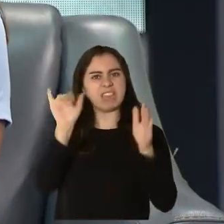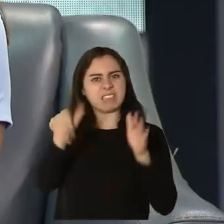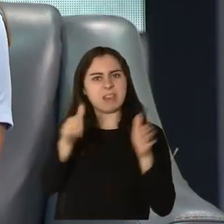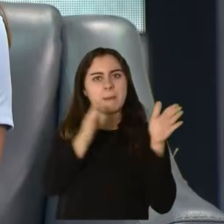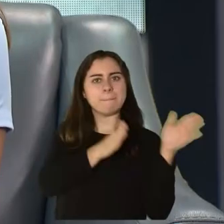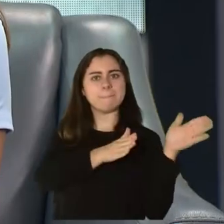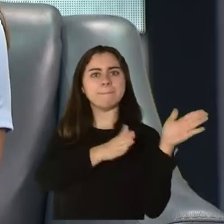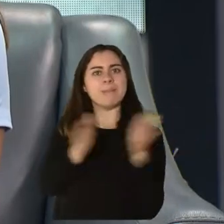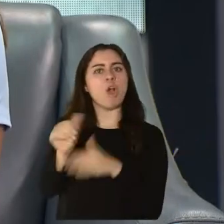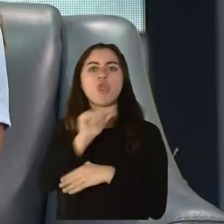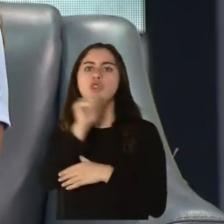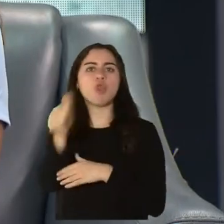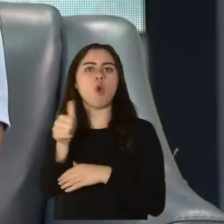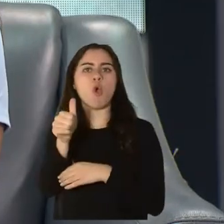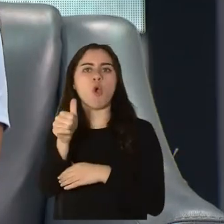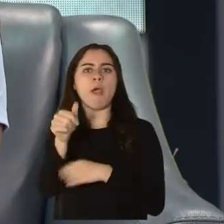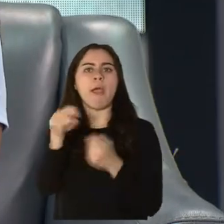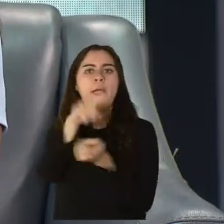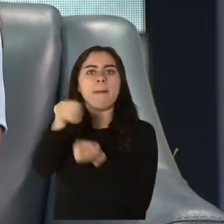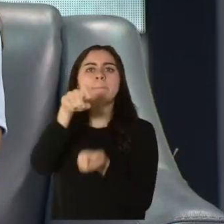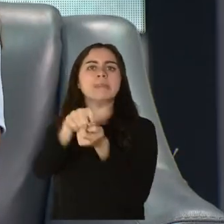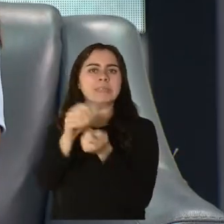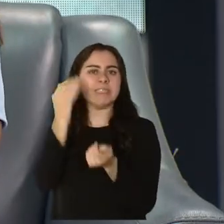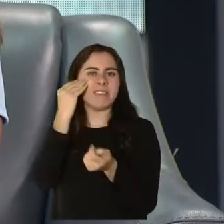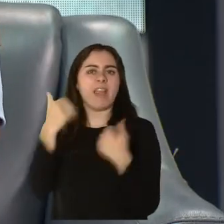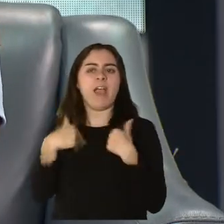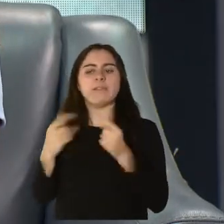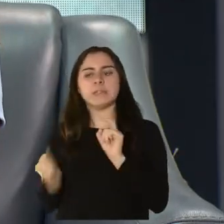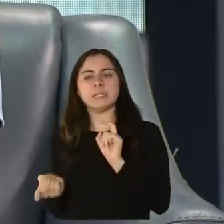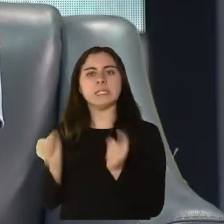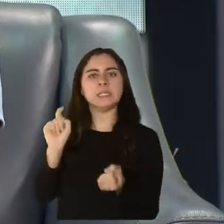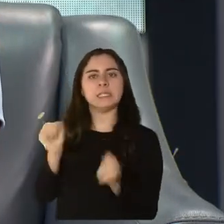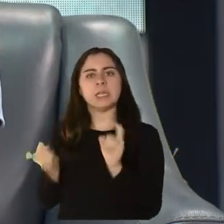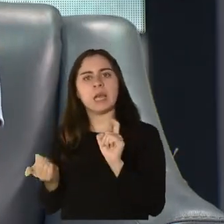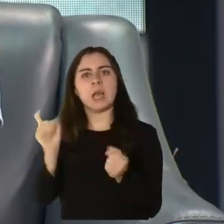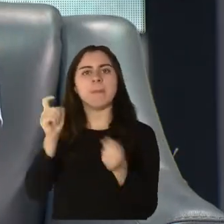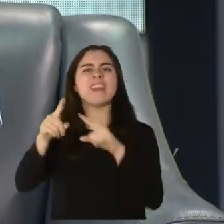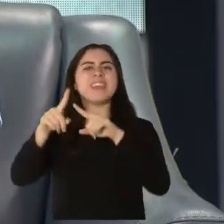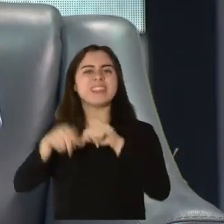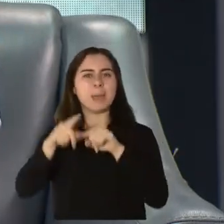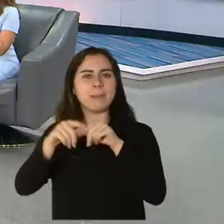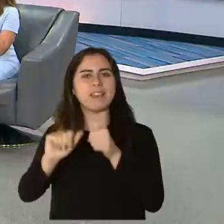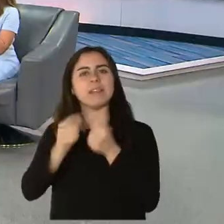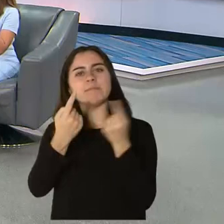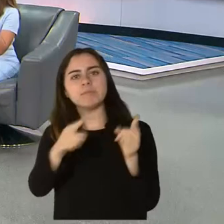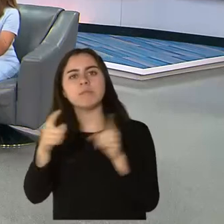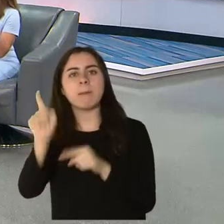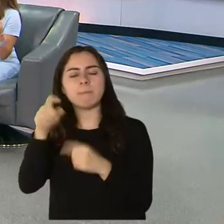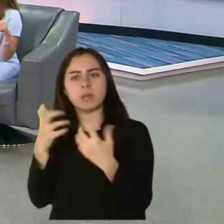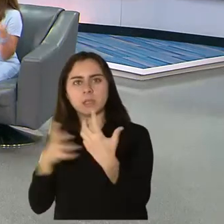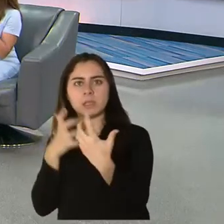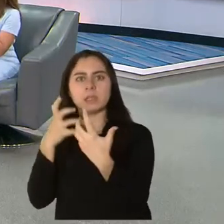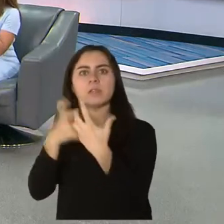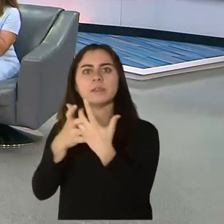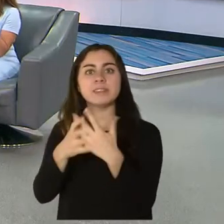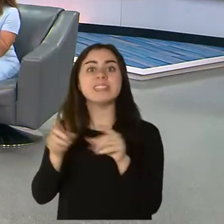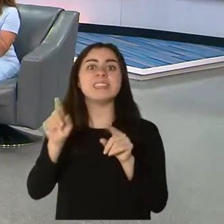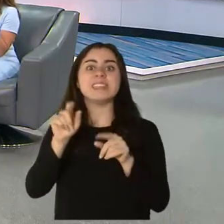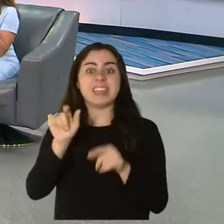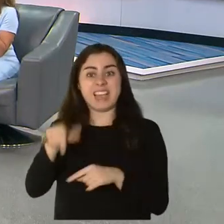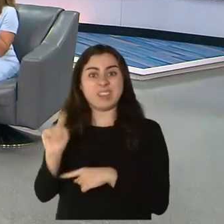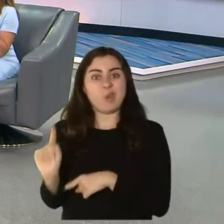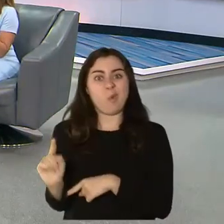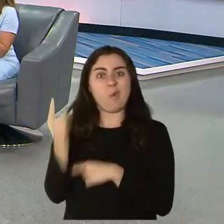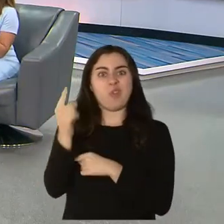habido que ajustarlo a distintas necesidades y que además no es un plan único porque todos los países han diseñado